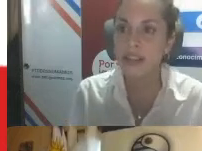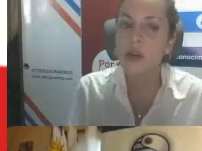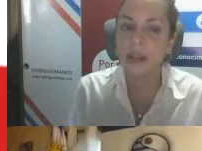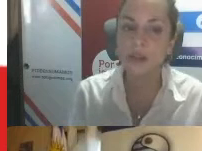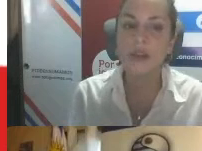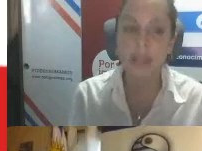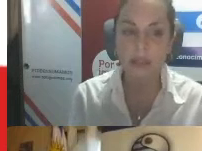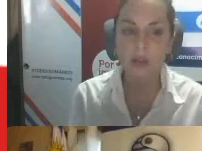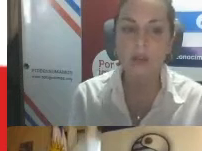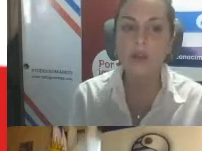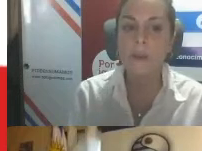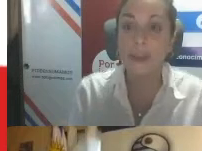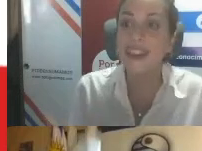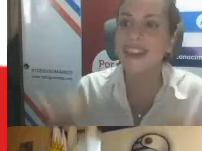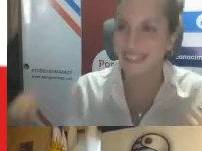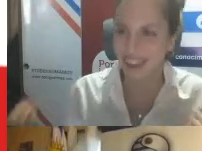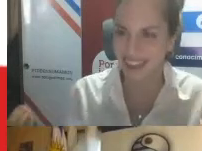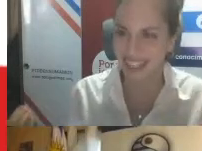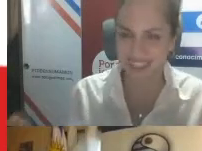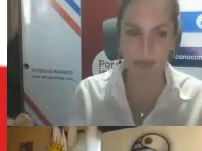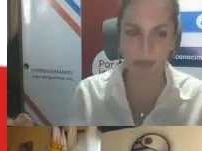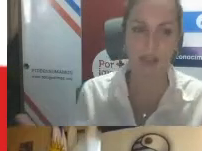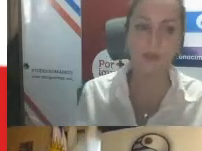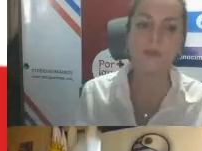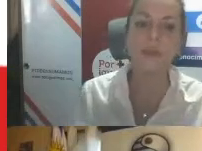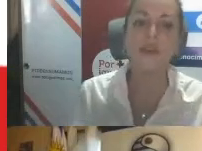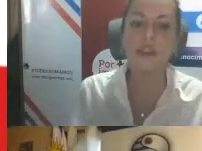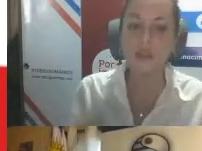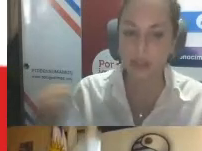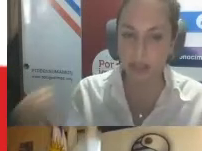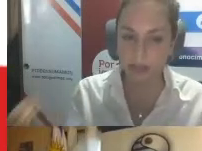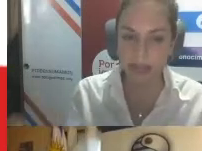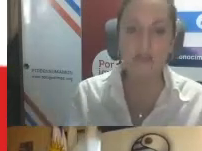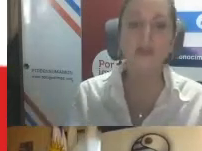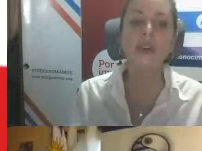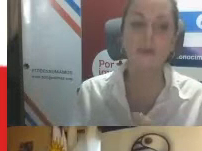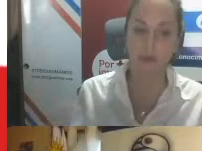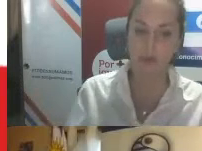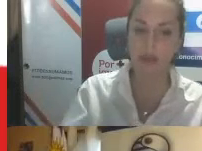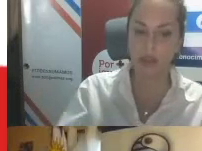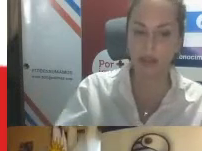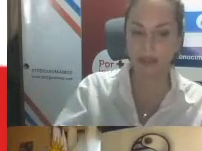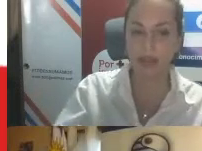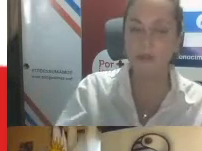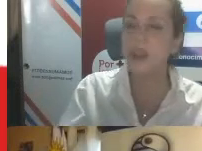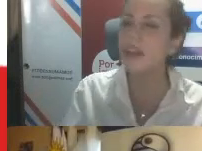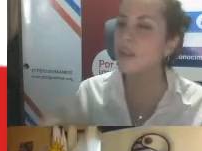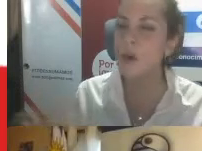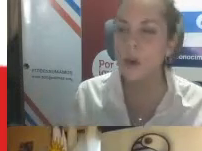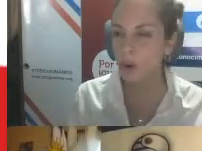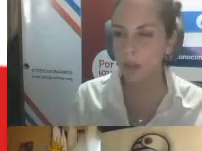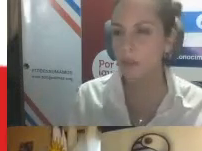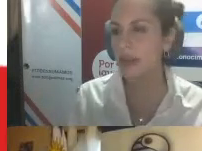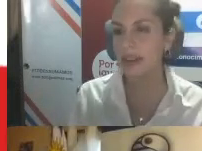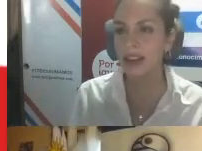Estado, se está logrando desde esto, desde este estándar que se pide, ¿no? Sin sufrir discriminación y por motivos de discapacidad. Y